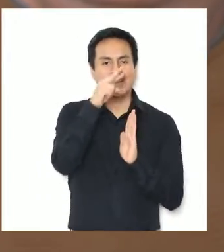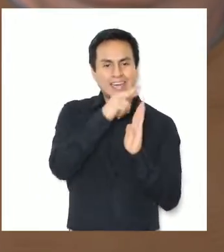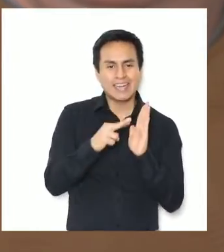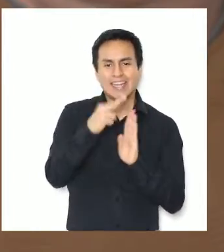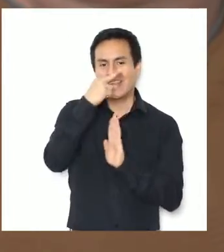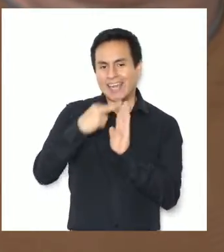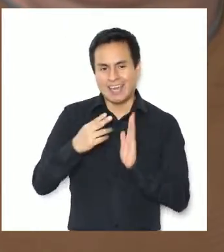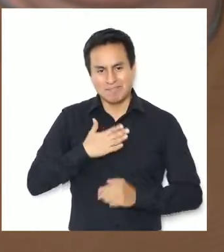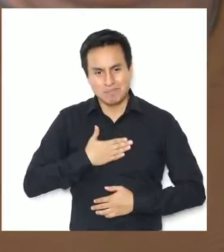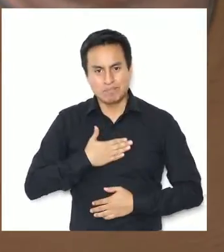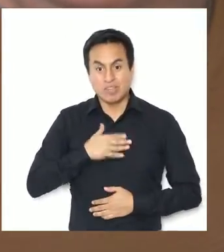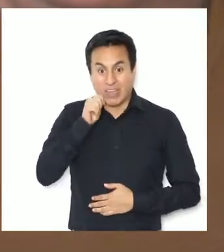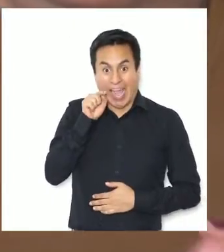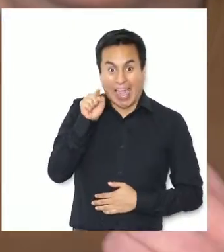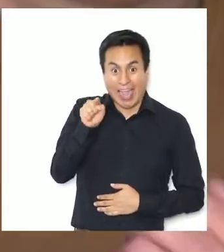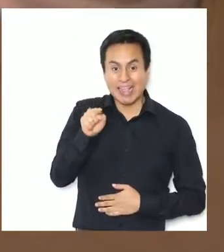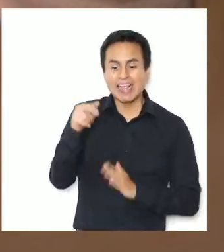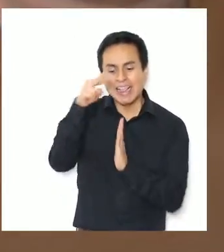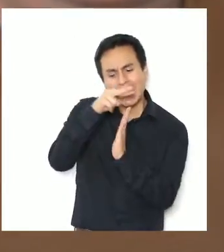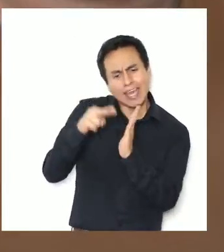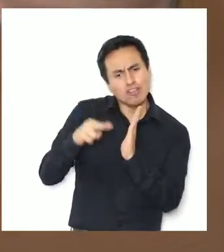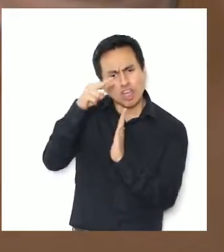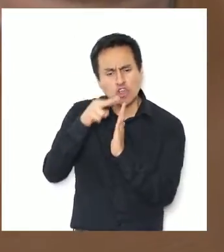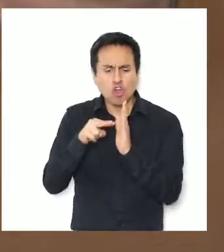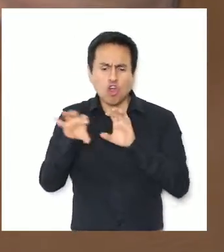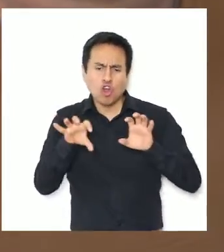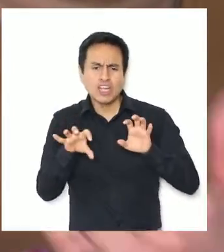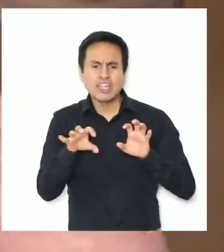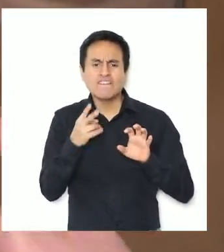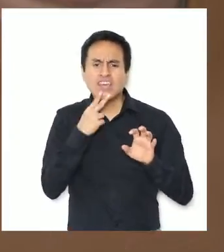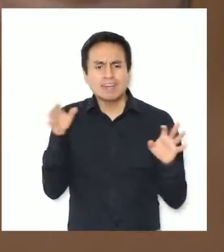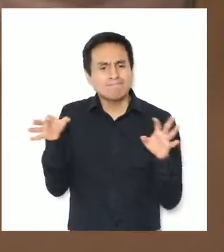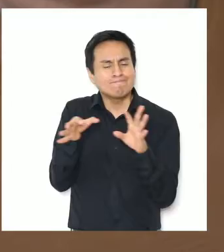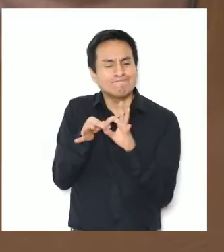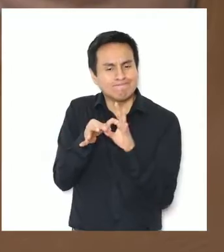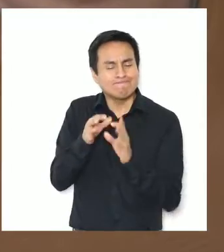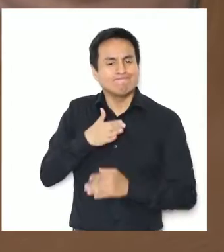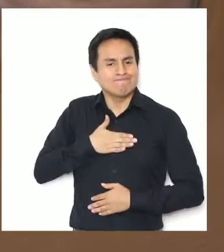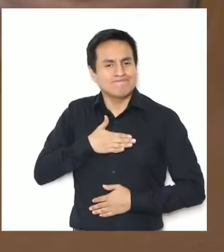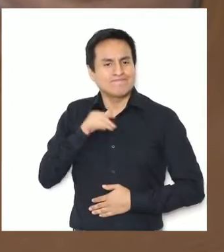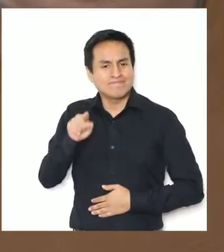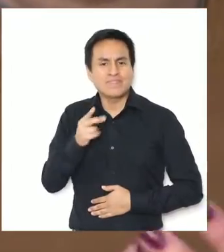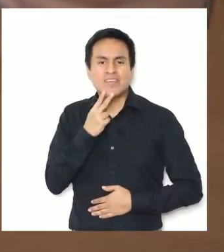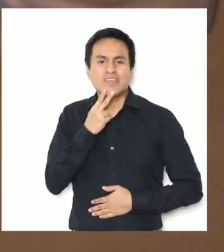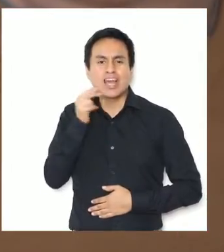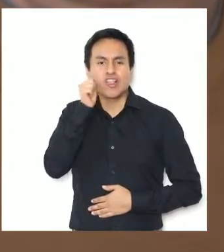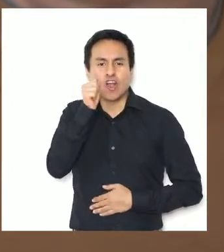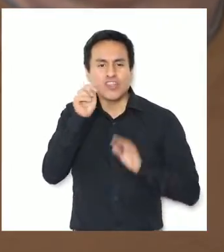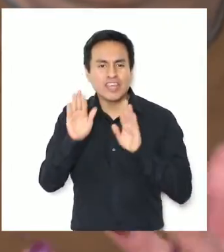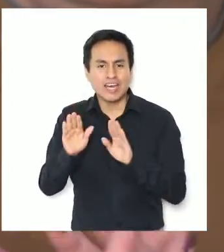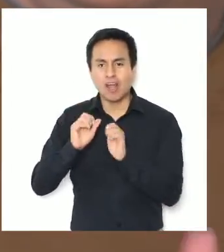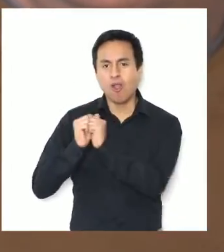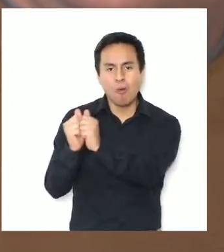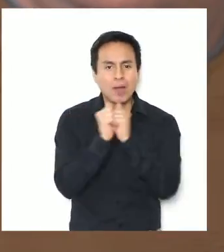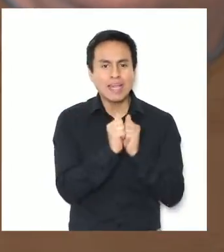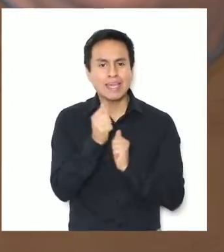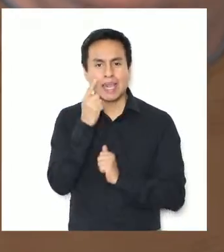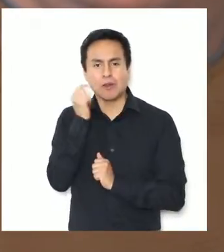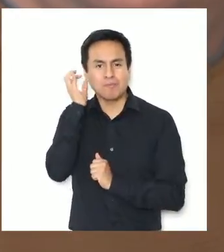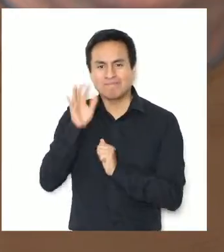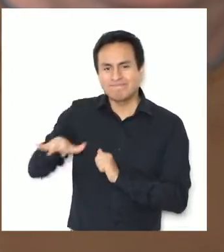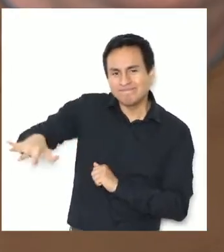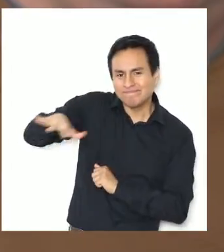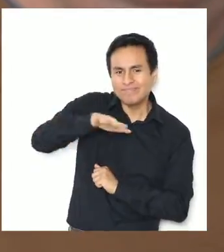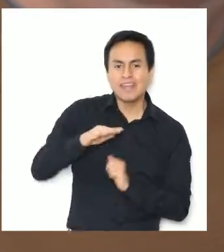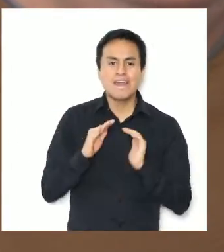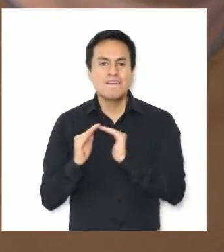Leerme, porque en el fondo él a medida que va leyendo lee cosas que son parte de su vida, de su diario vivir, de sus compañeros, de